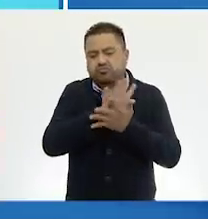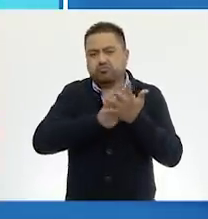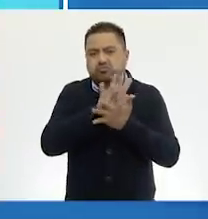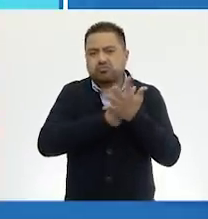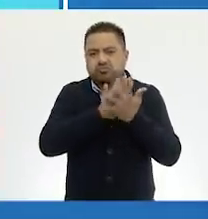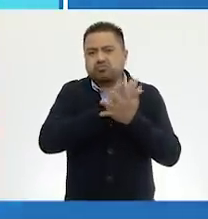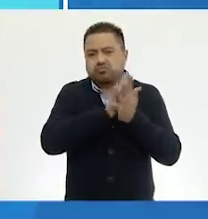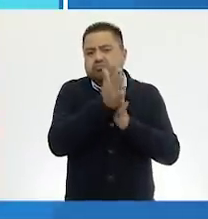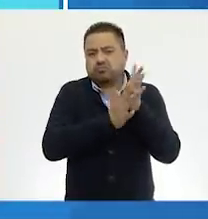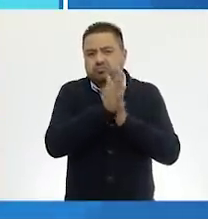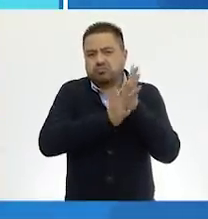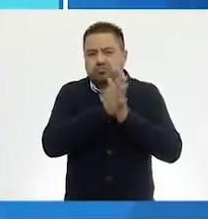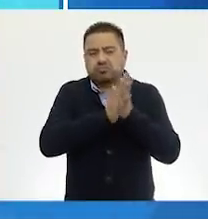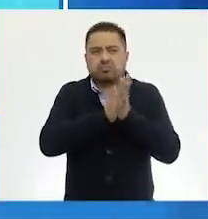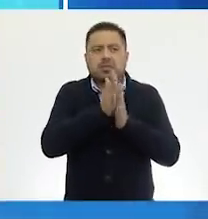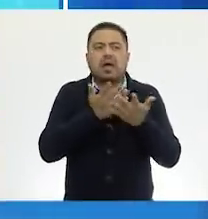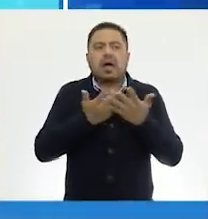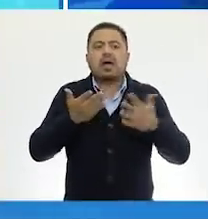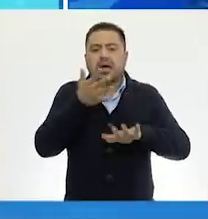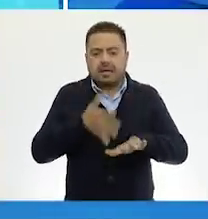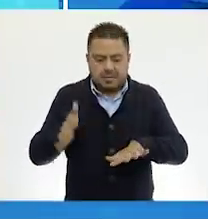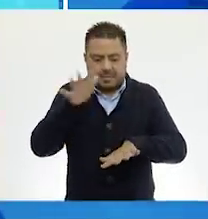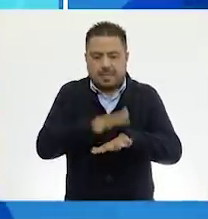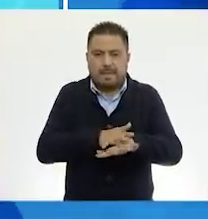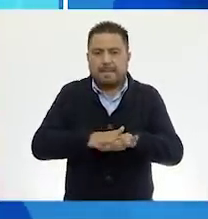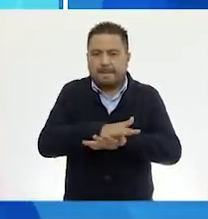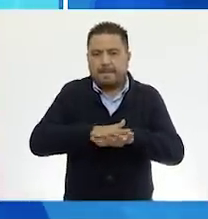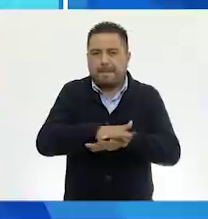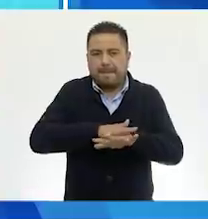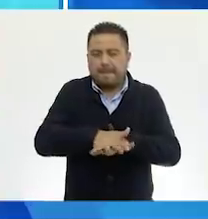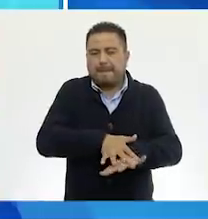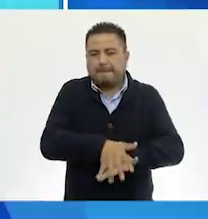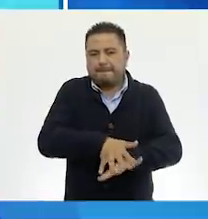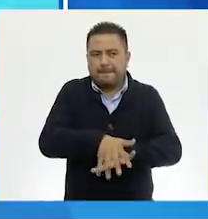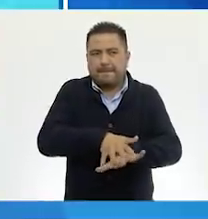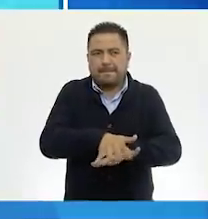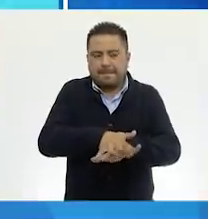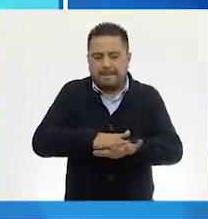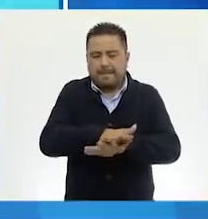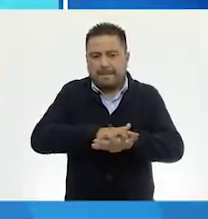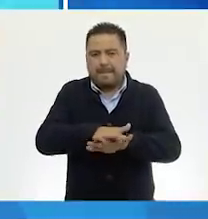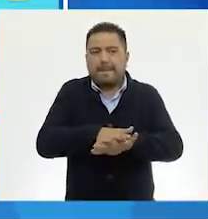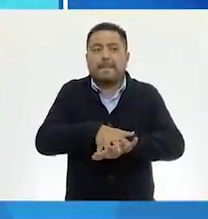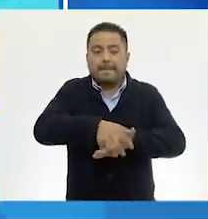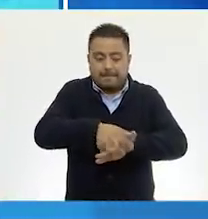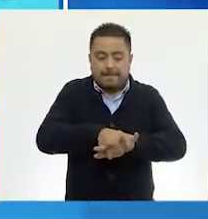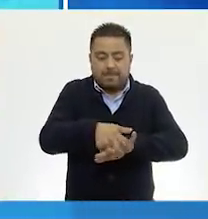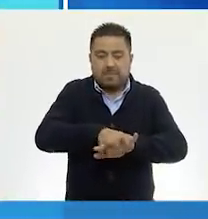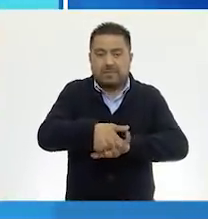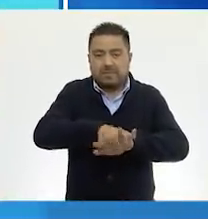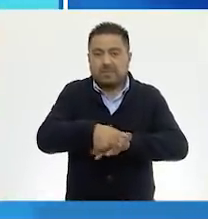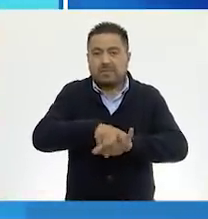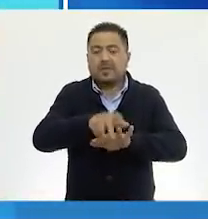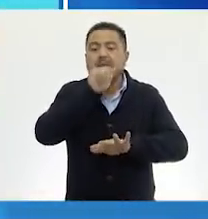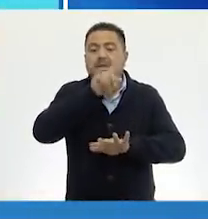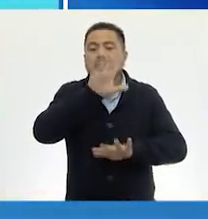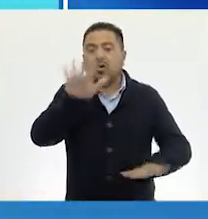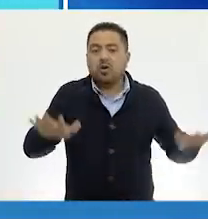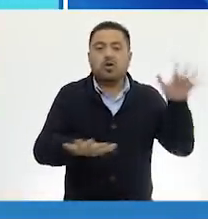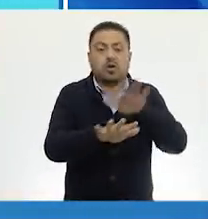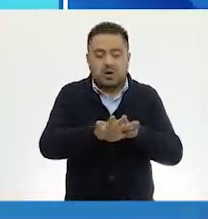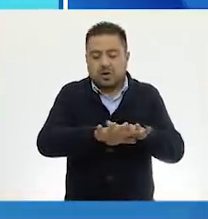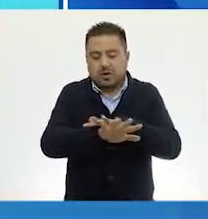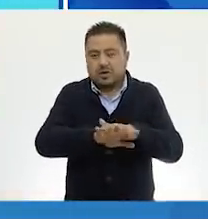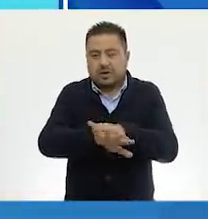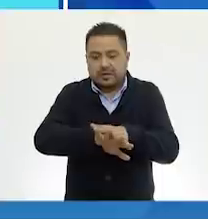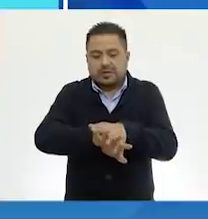una con la otra. Ahora, frota la palma de una de tus manos contra el dorso de la otra entrelazando los dedos. Repite lo mismo